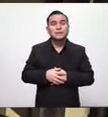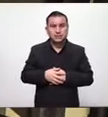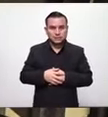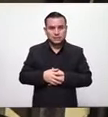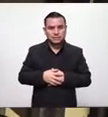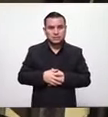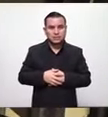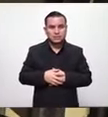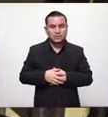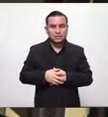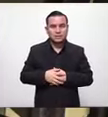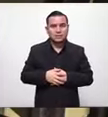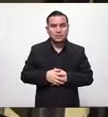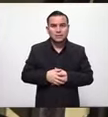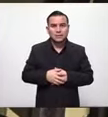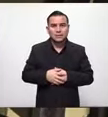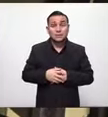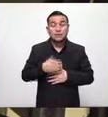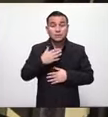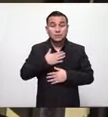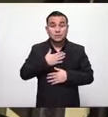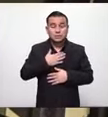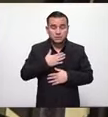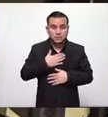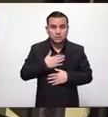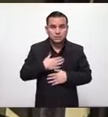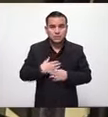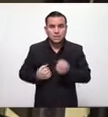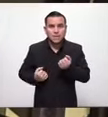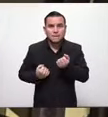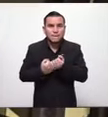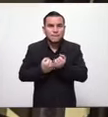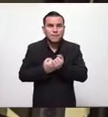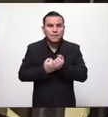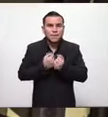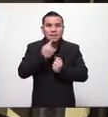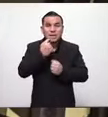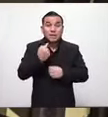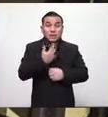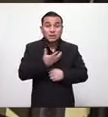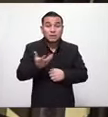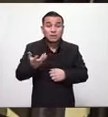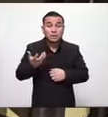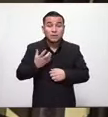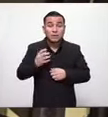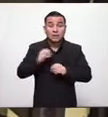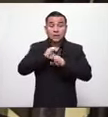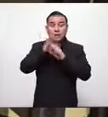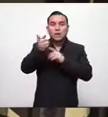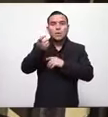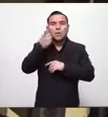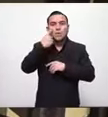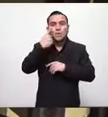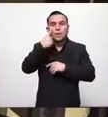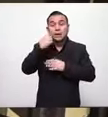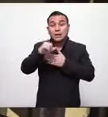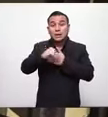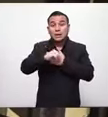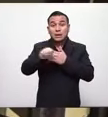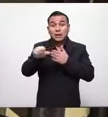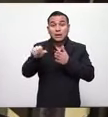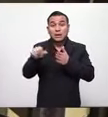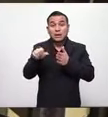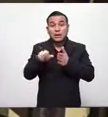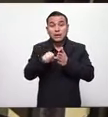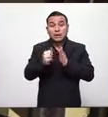apego apegaba derecho apegada al artículo 86